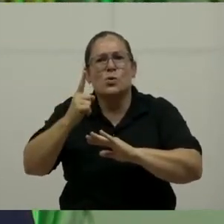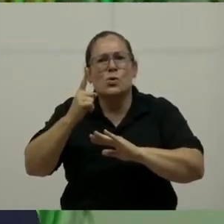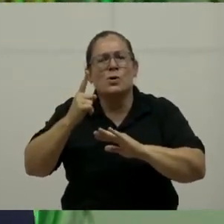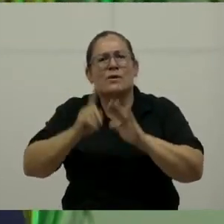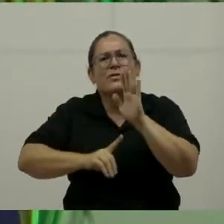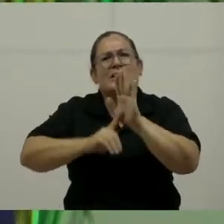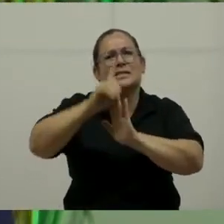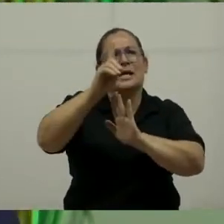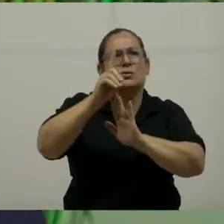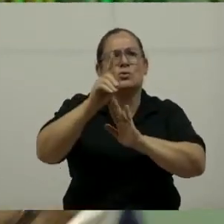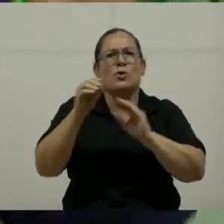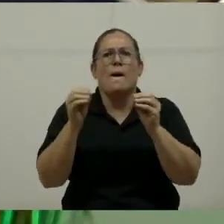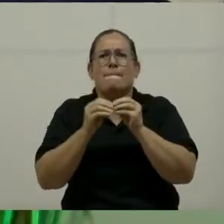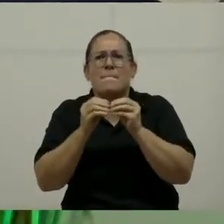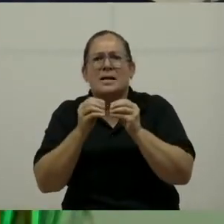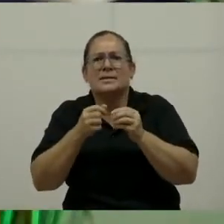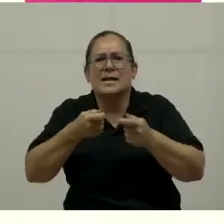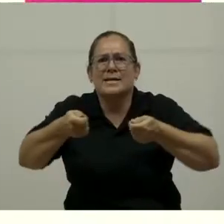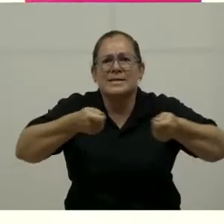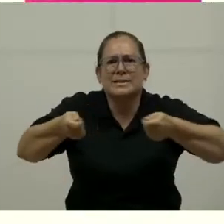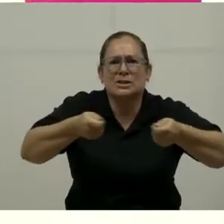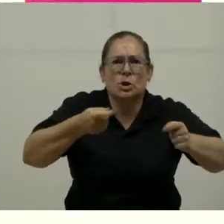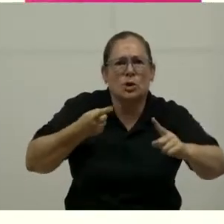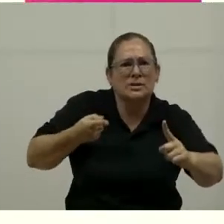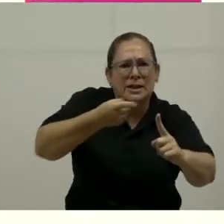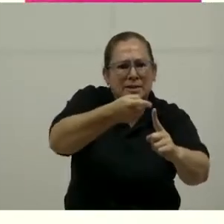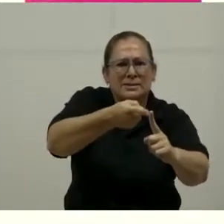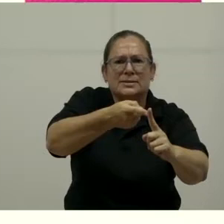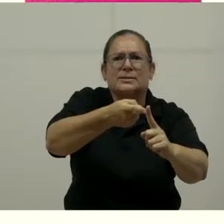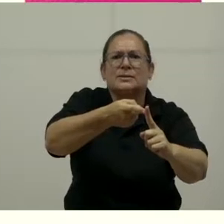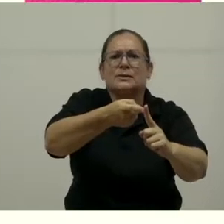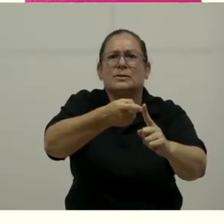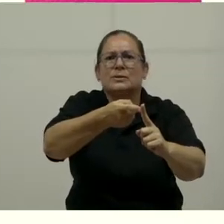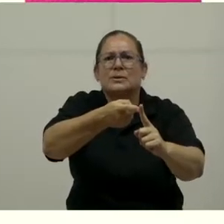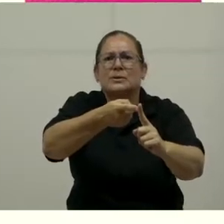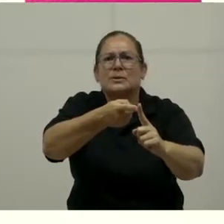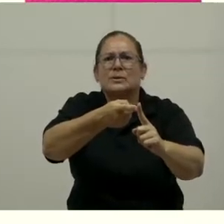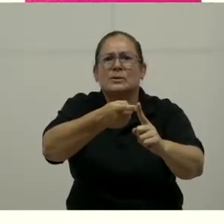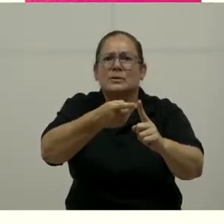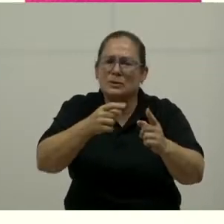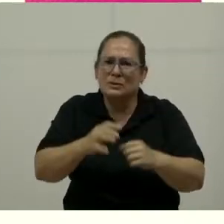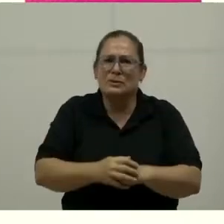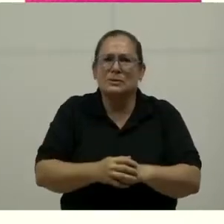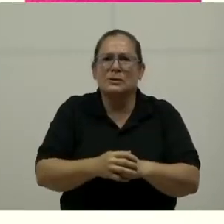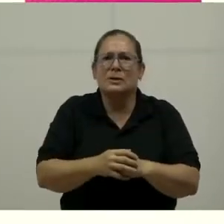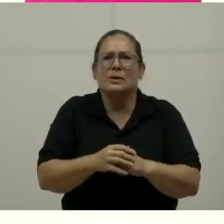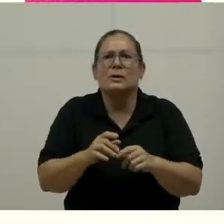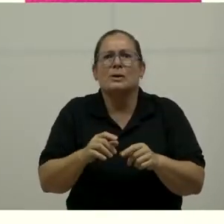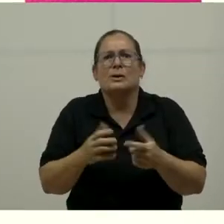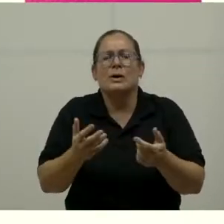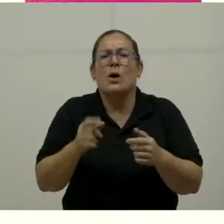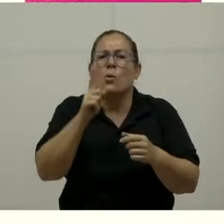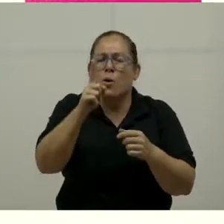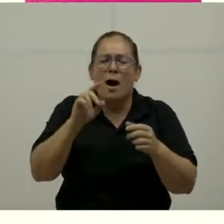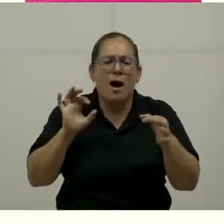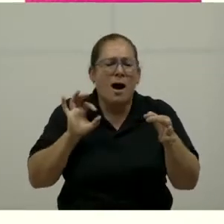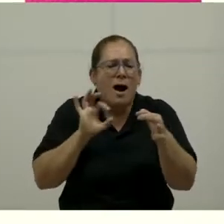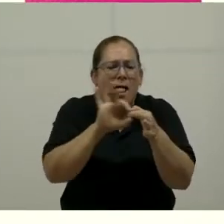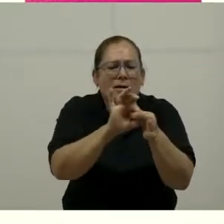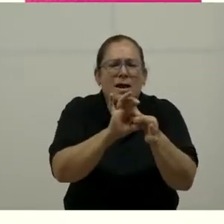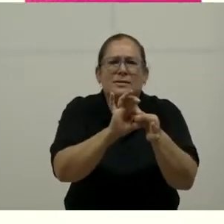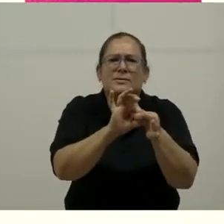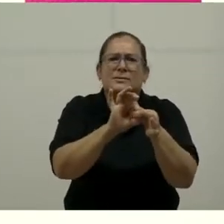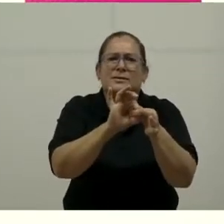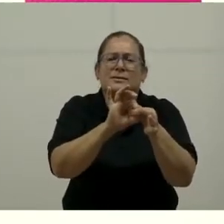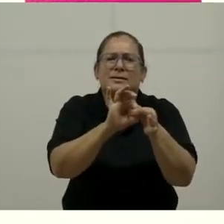destino tan importante. Un programa que hemos llamado Turtico y que es una alianza con